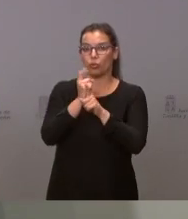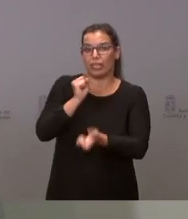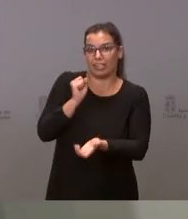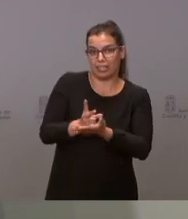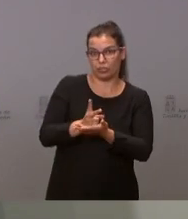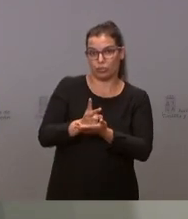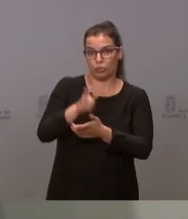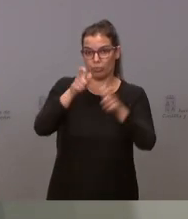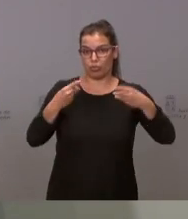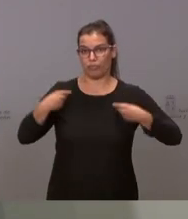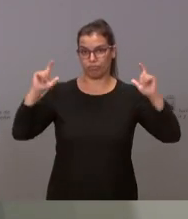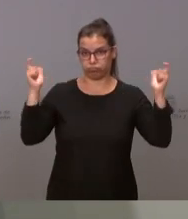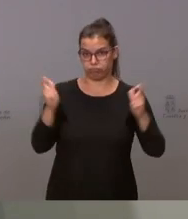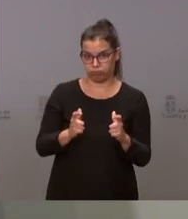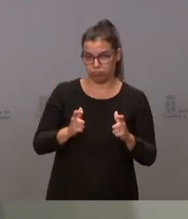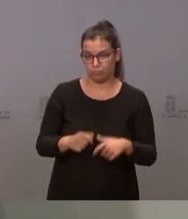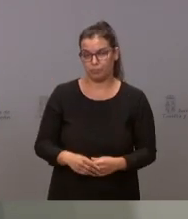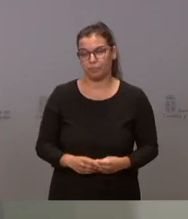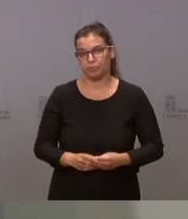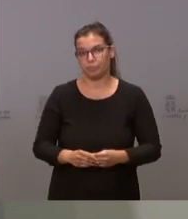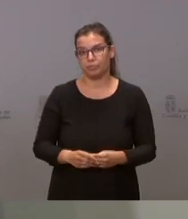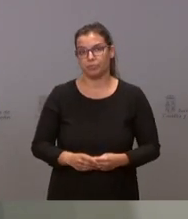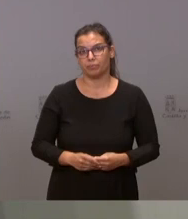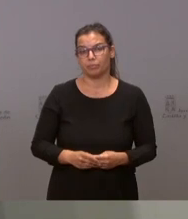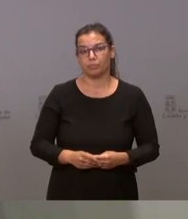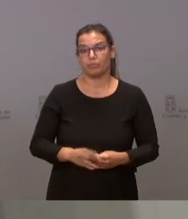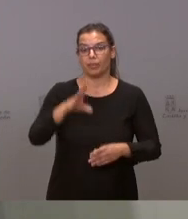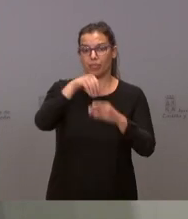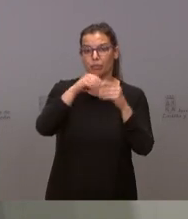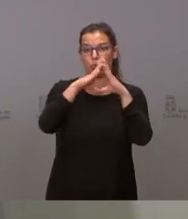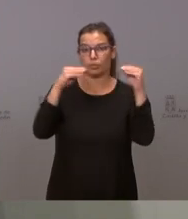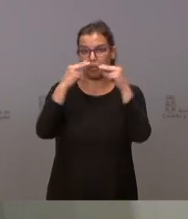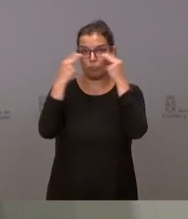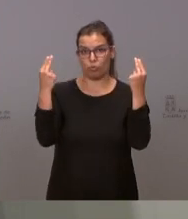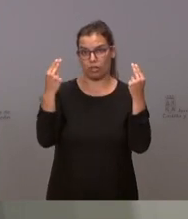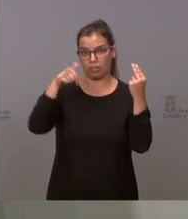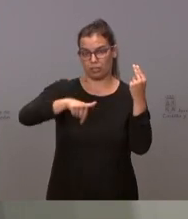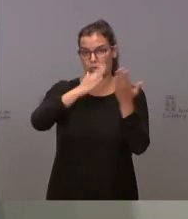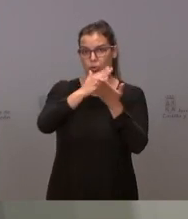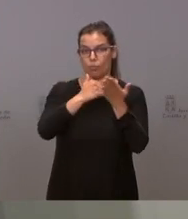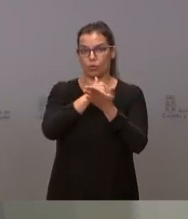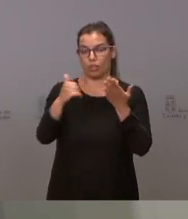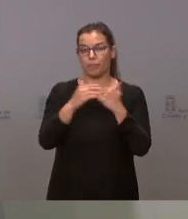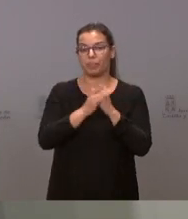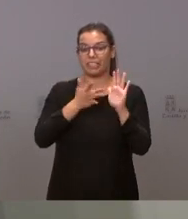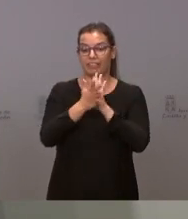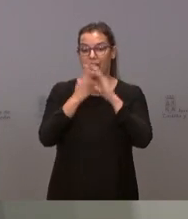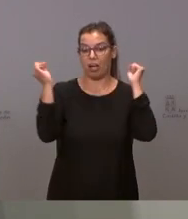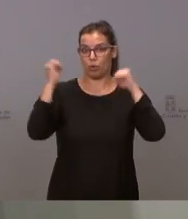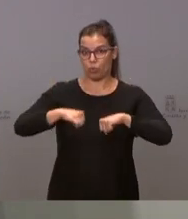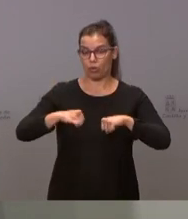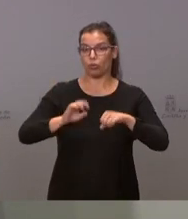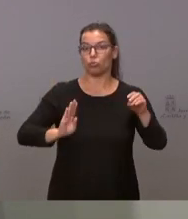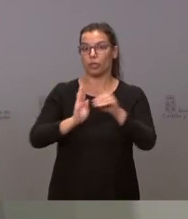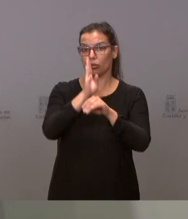demográfico en manos de las universidades públicas de la comunidad. Se aprueba un acuerdo con una